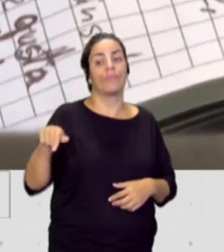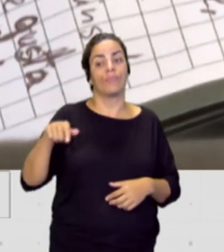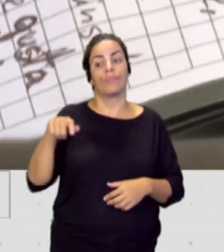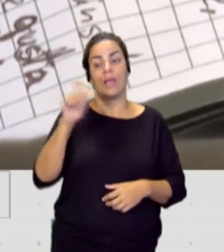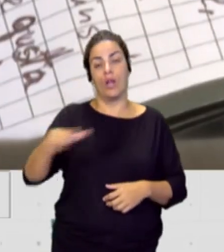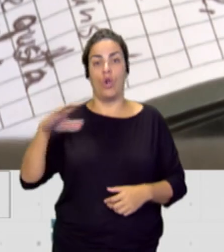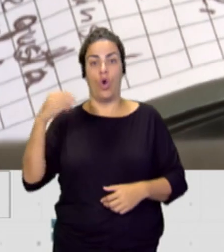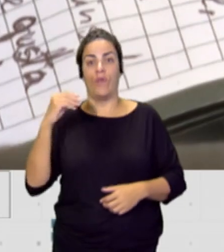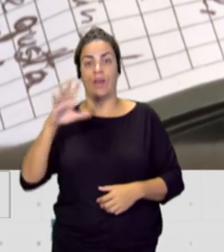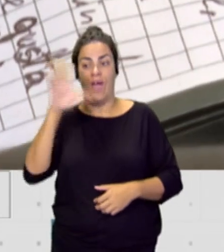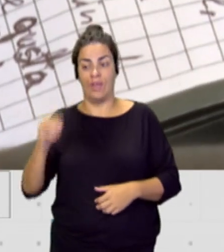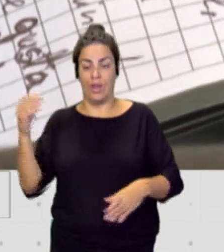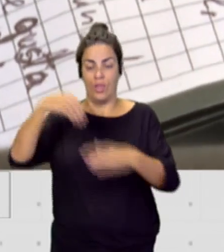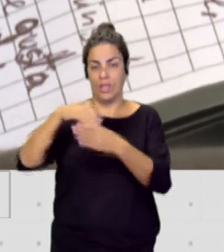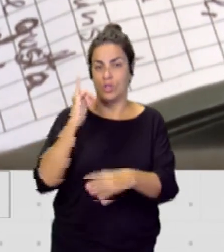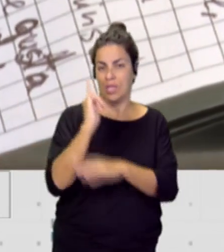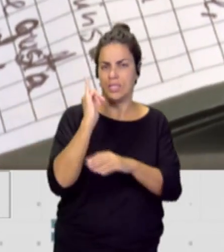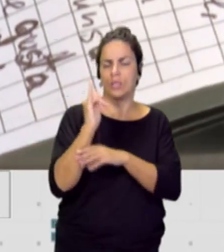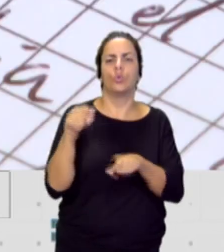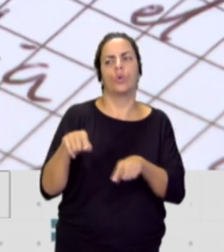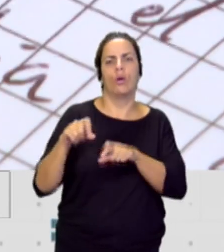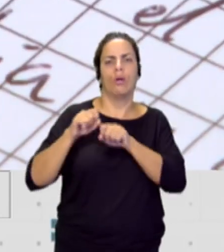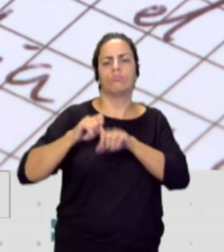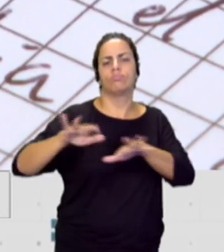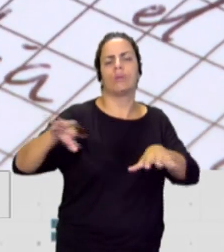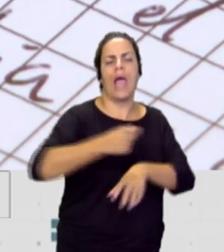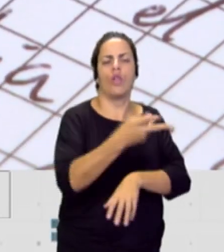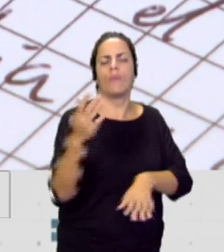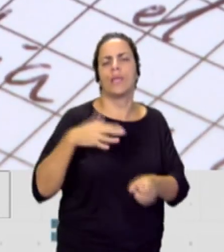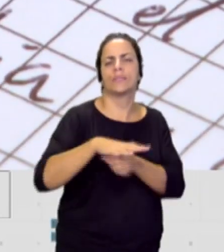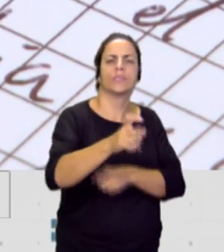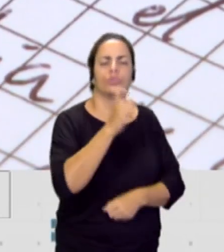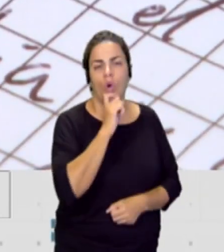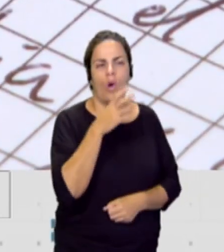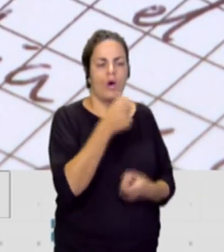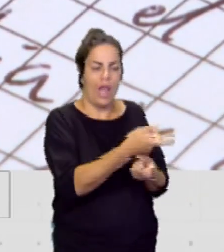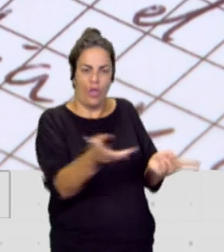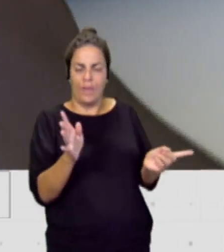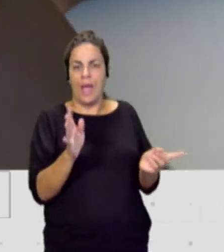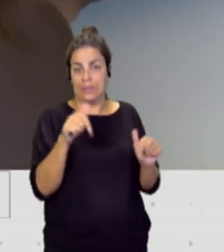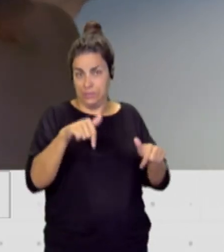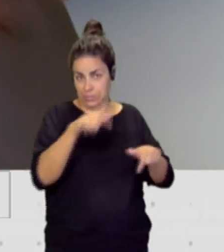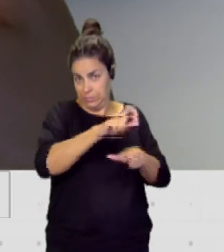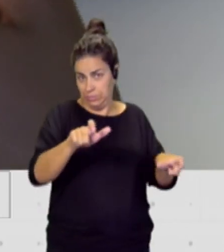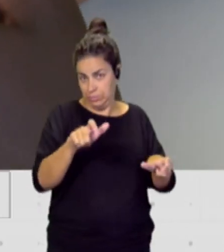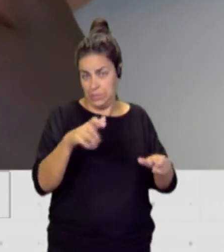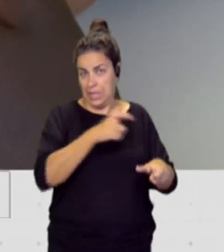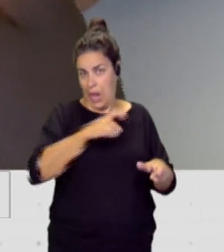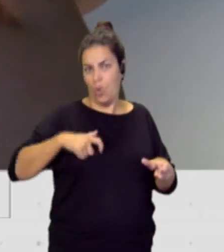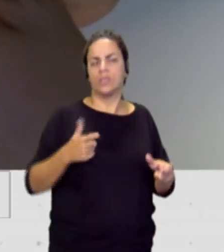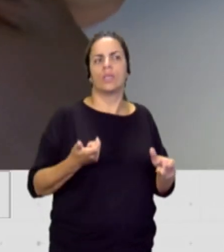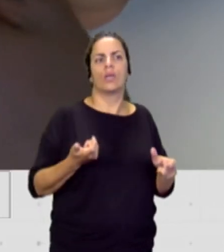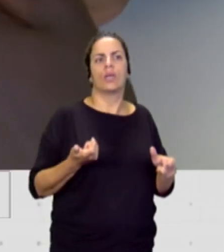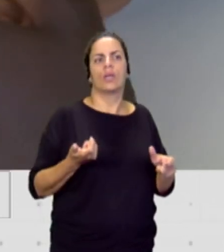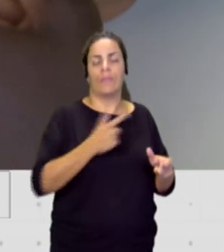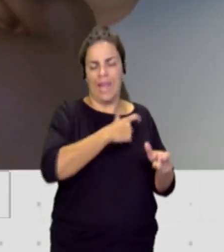africanos en el instituto? ¿Cómo ha irradiado eso en el resto? ¿Cuál es el comportamiento ahora de los de aquí, de la gente de la huelche? ¿Cómo es? ¿De